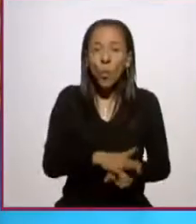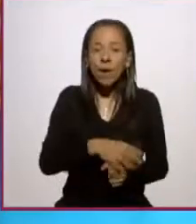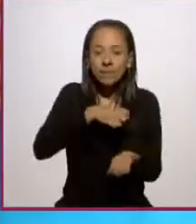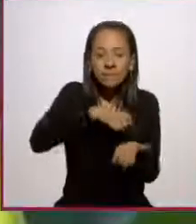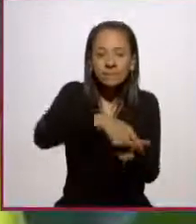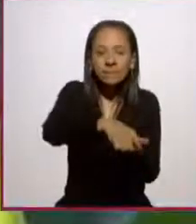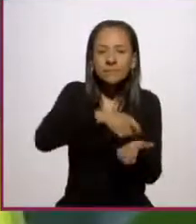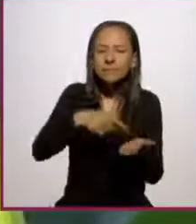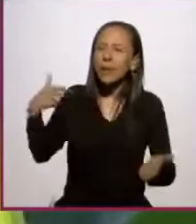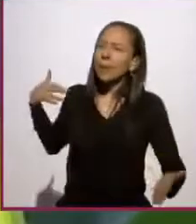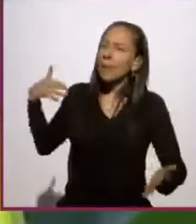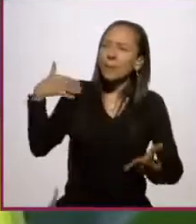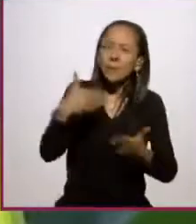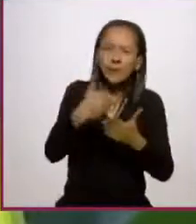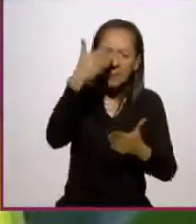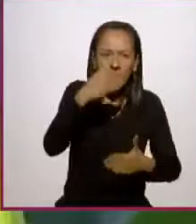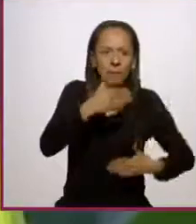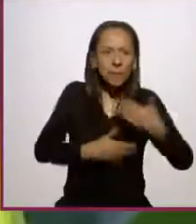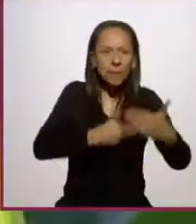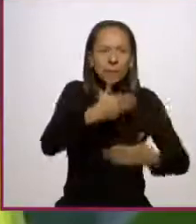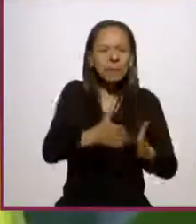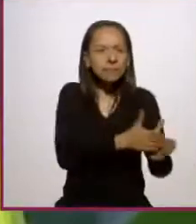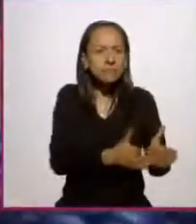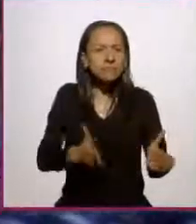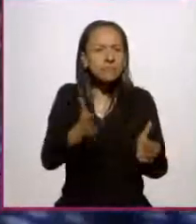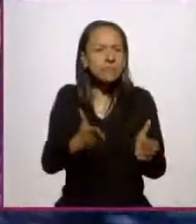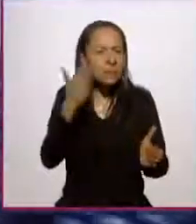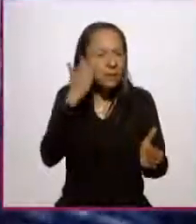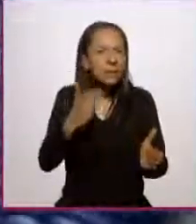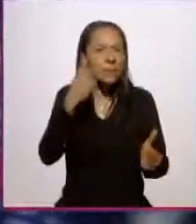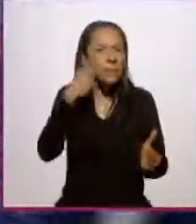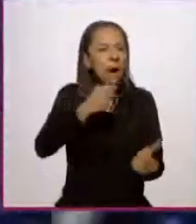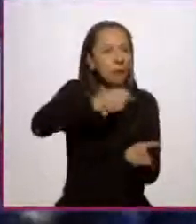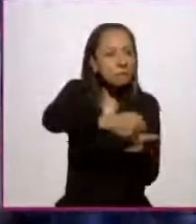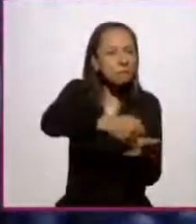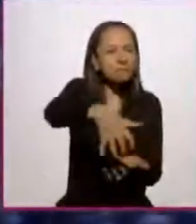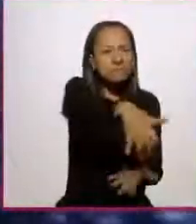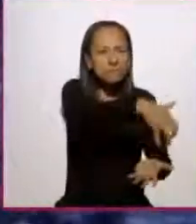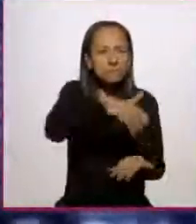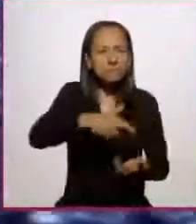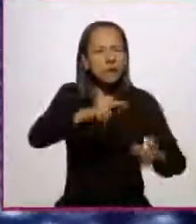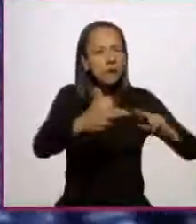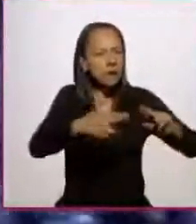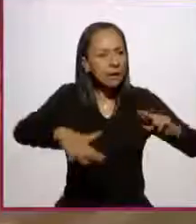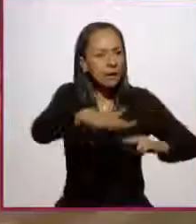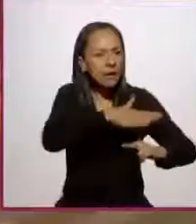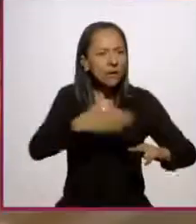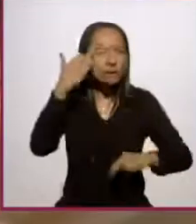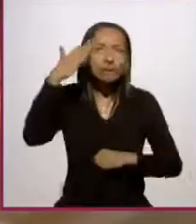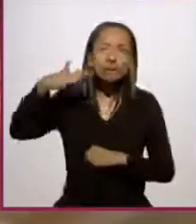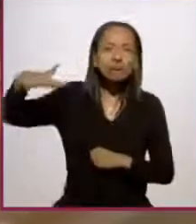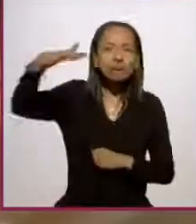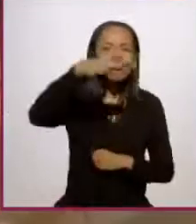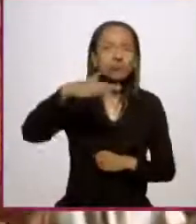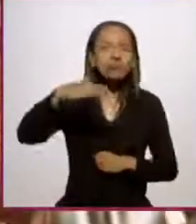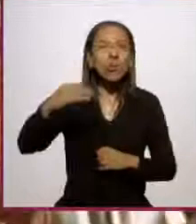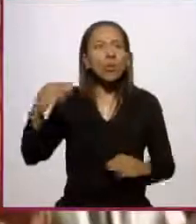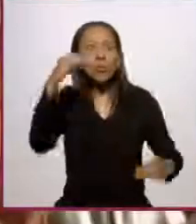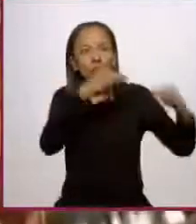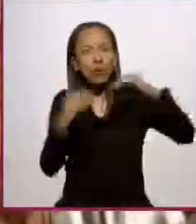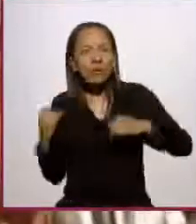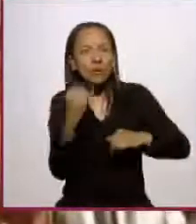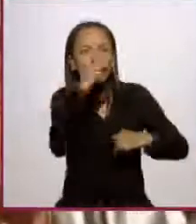del tiempo, su adaptación a cada ciclo agrícola, región, clima y altura. Esta evolución natural se llama